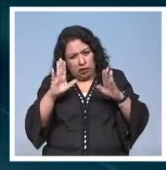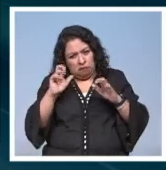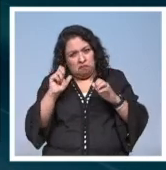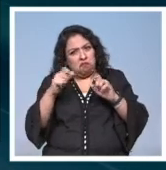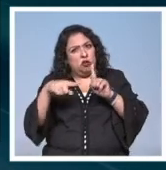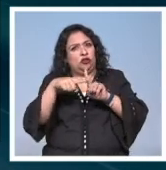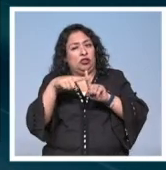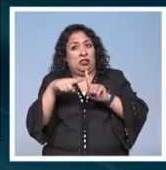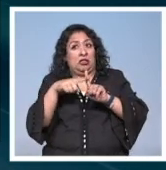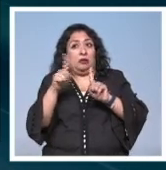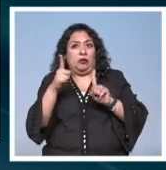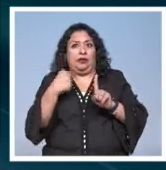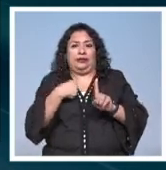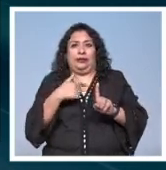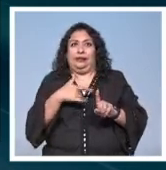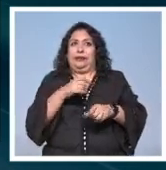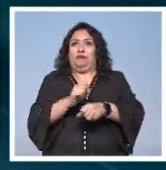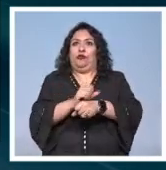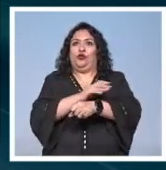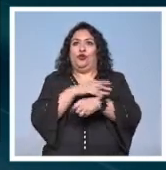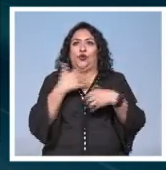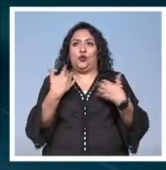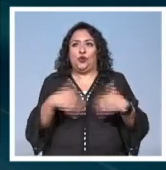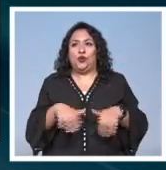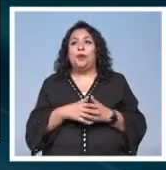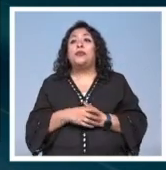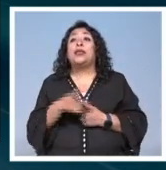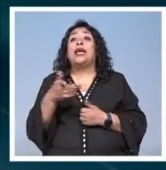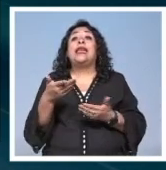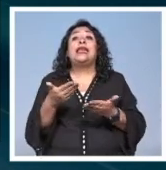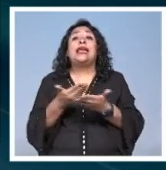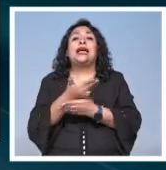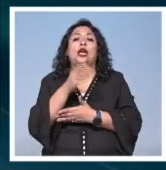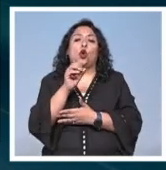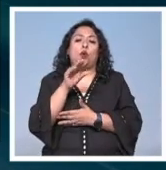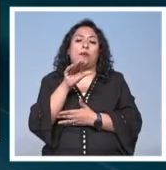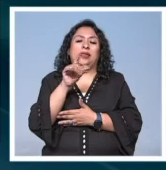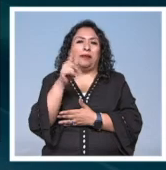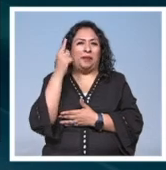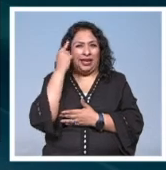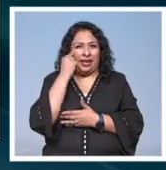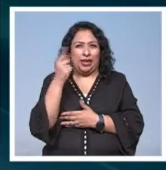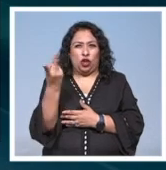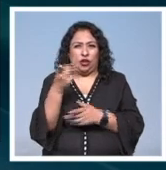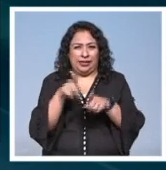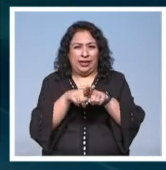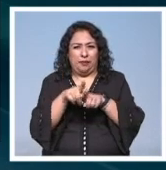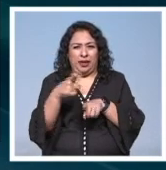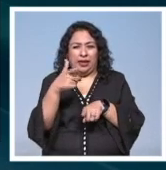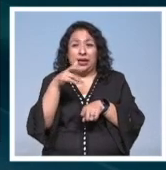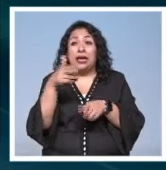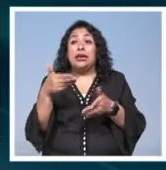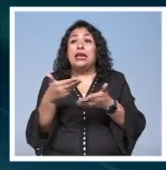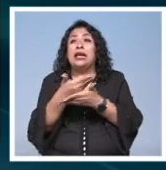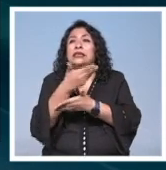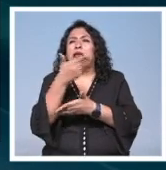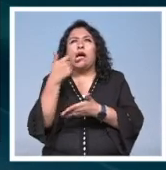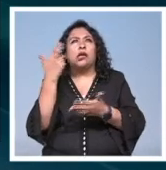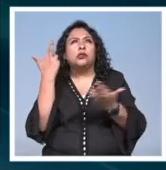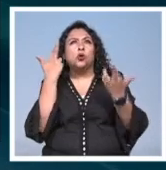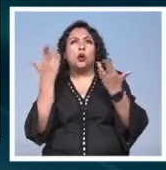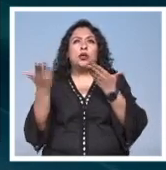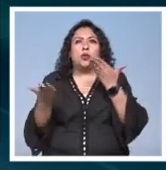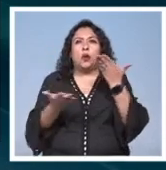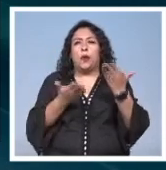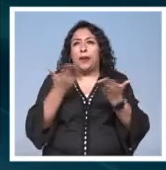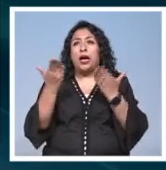bueno nos emociona un montón originarias de Ometepec Guerrero las hermanas García nacieron en medio del sonido y el